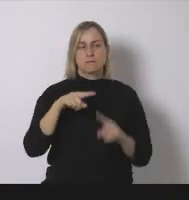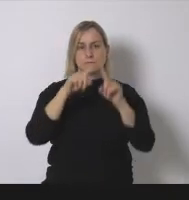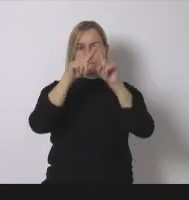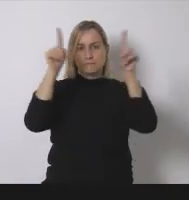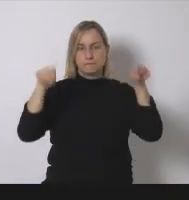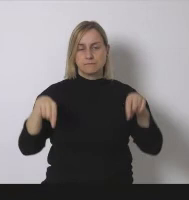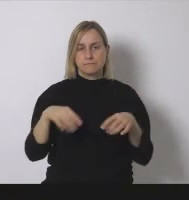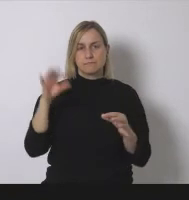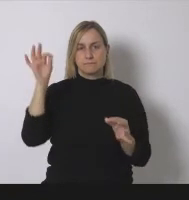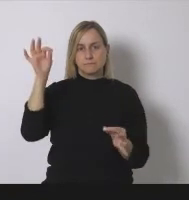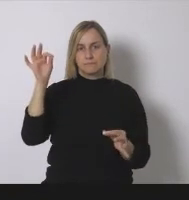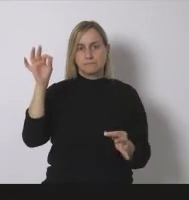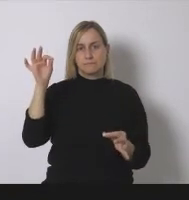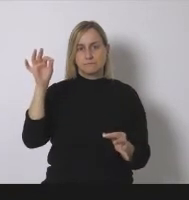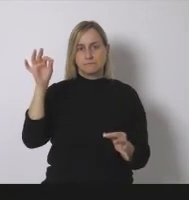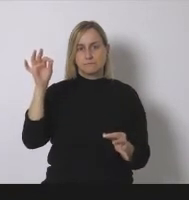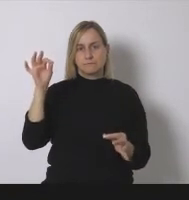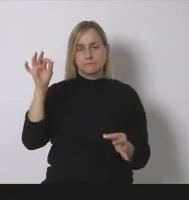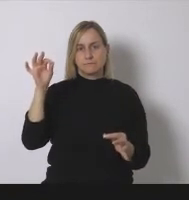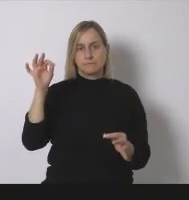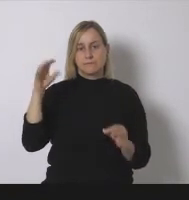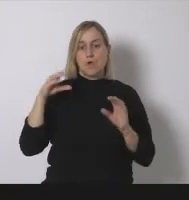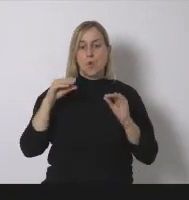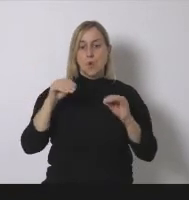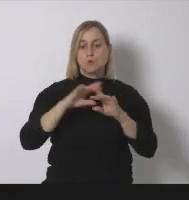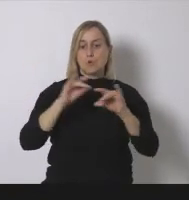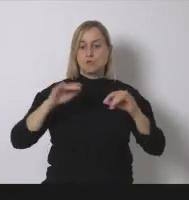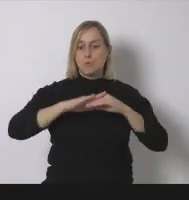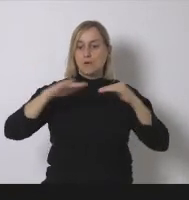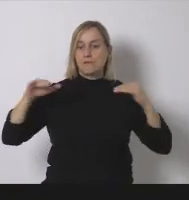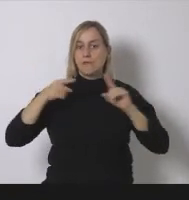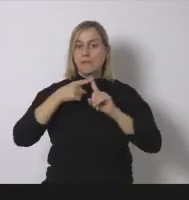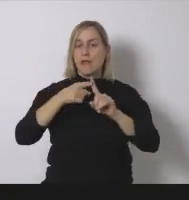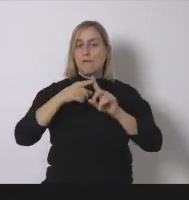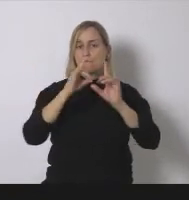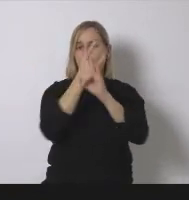superficie es la superficie forestal como 1.800.000 hectáreas